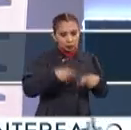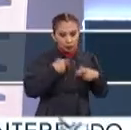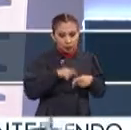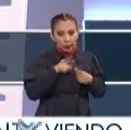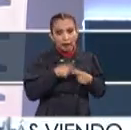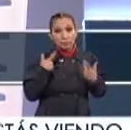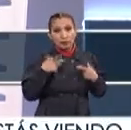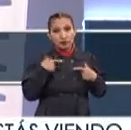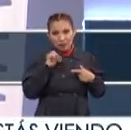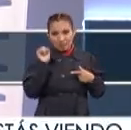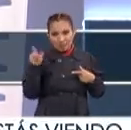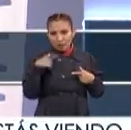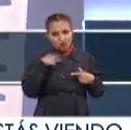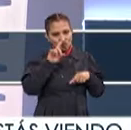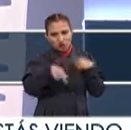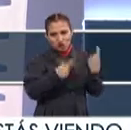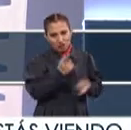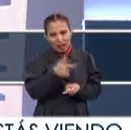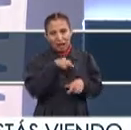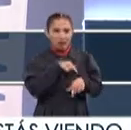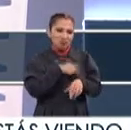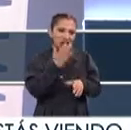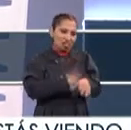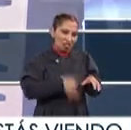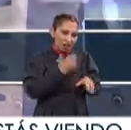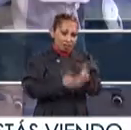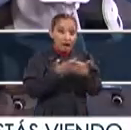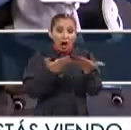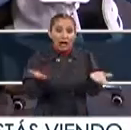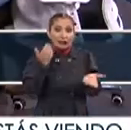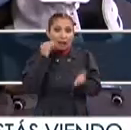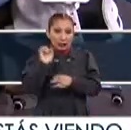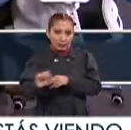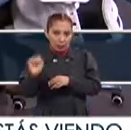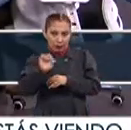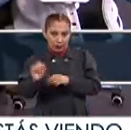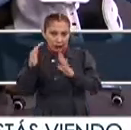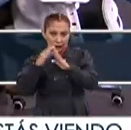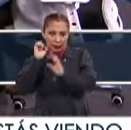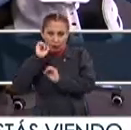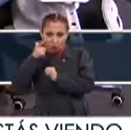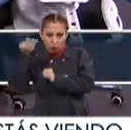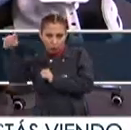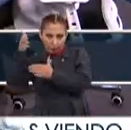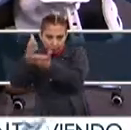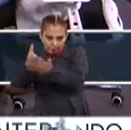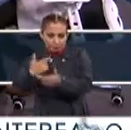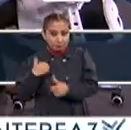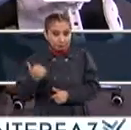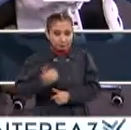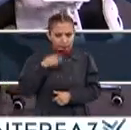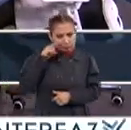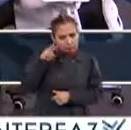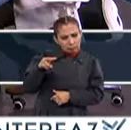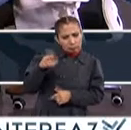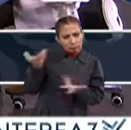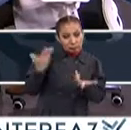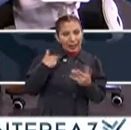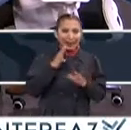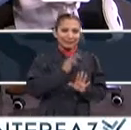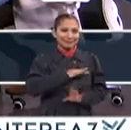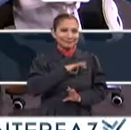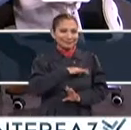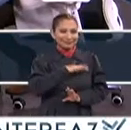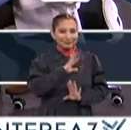la gente que justamente No pudo asistir en horario vespertino Ahora lo tiene en Sabatino En Casa Chihuahua Y bueno Aprovechando esto Pues estamos de